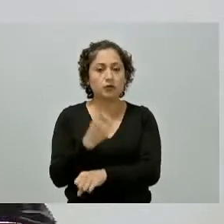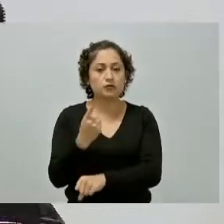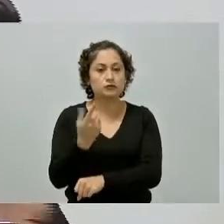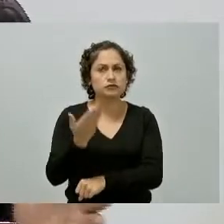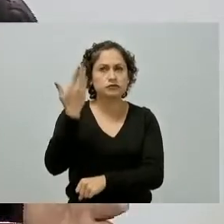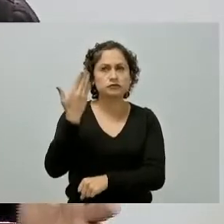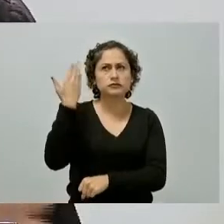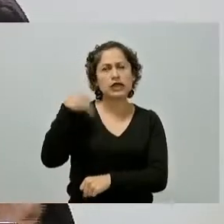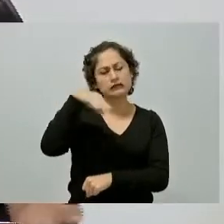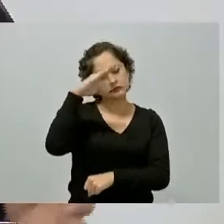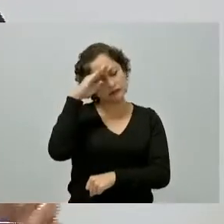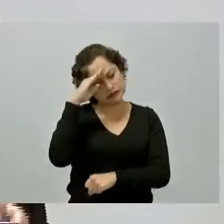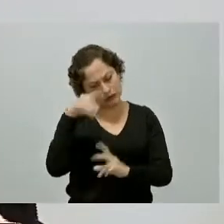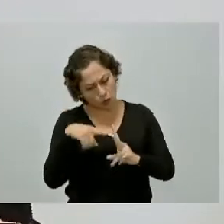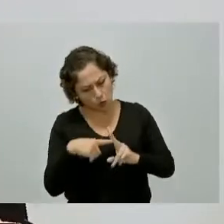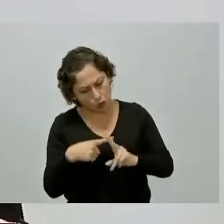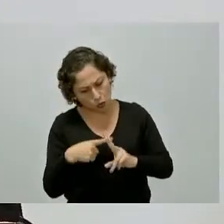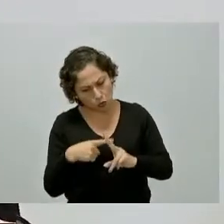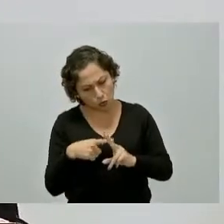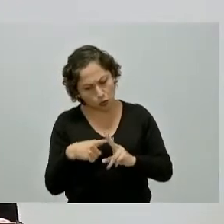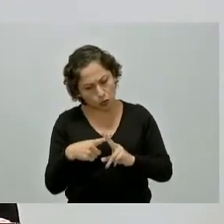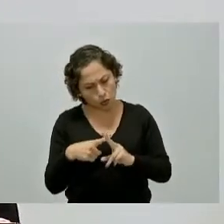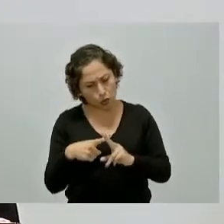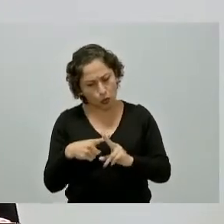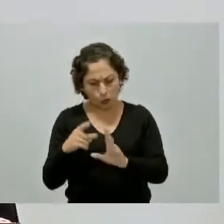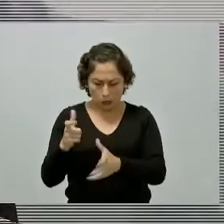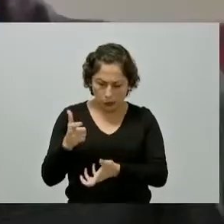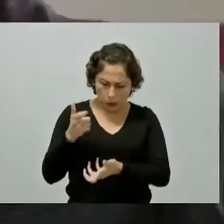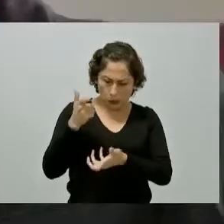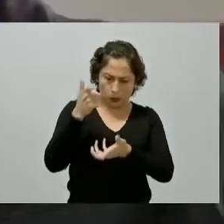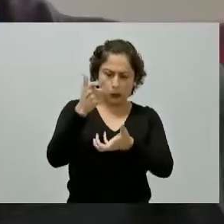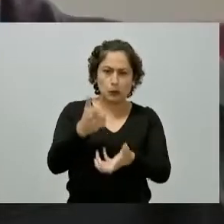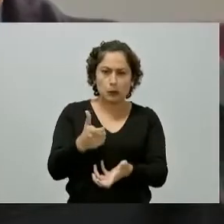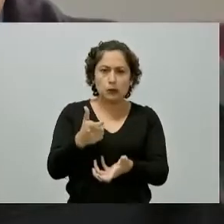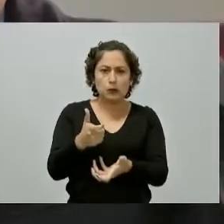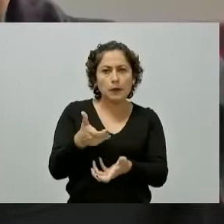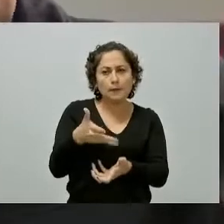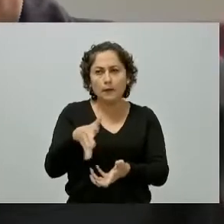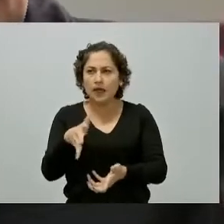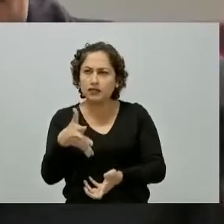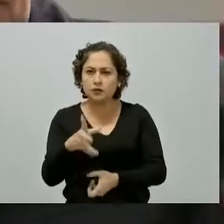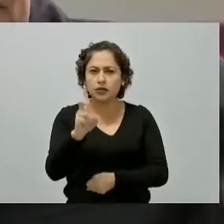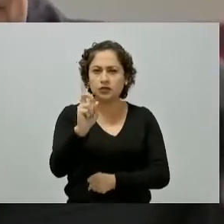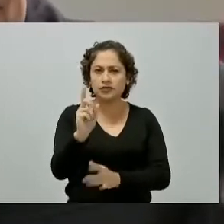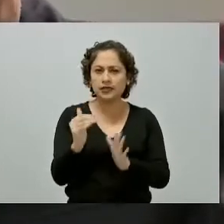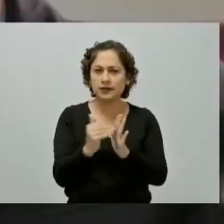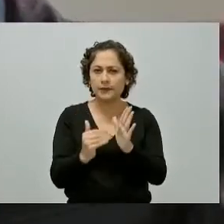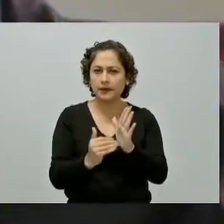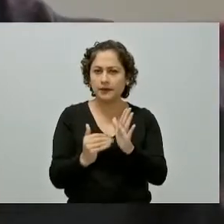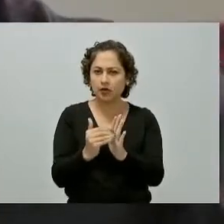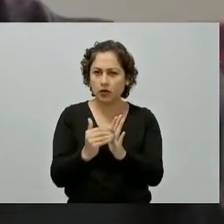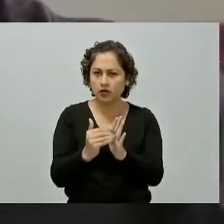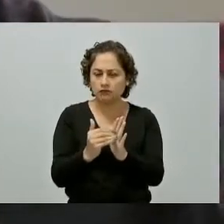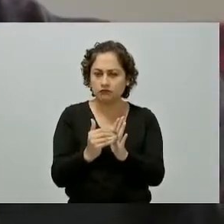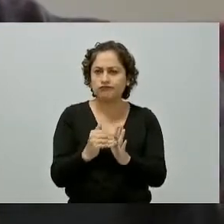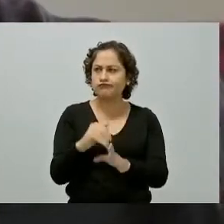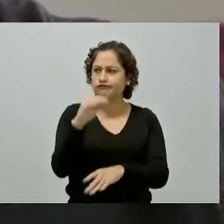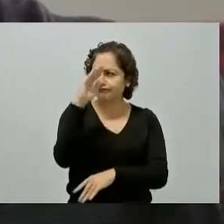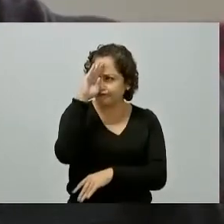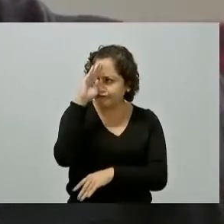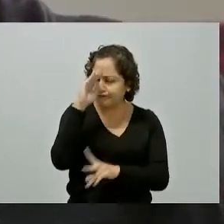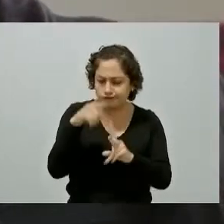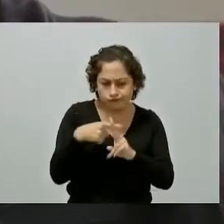costar la obra alrededor de 30 mil millones se